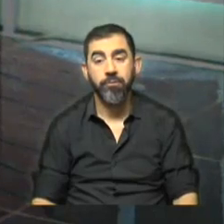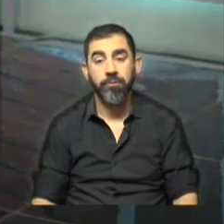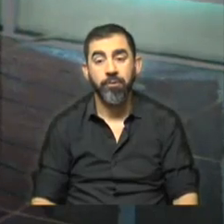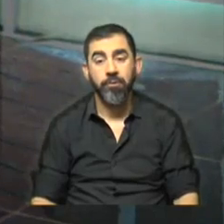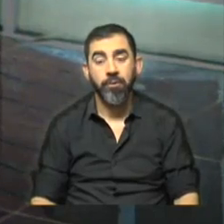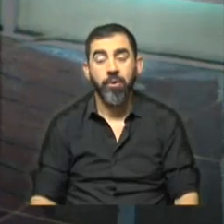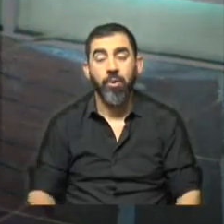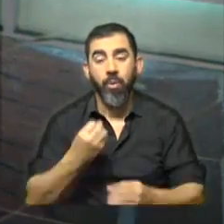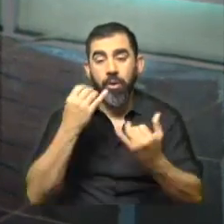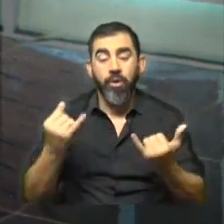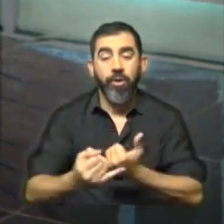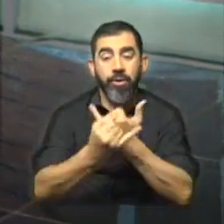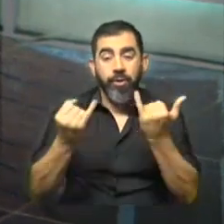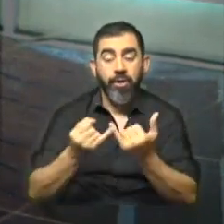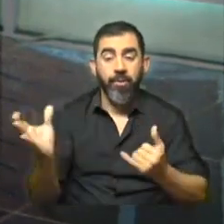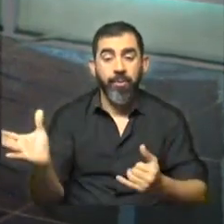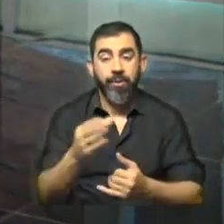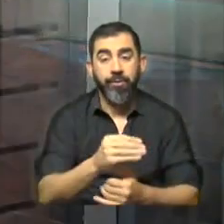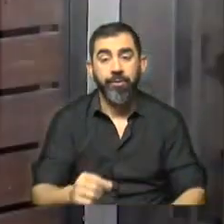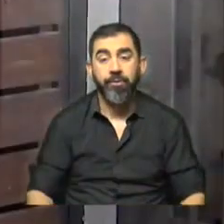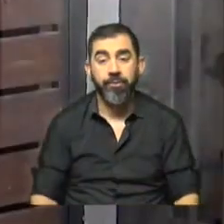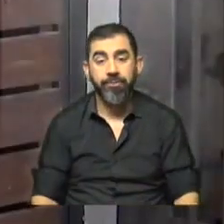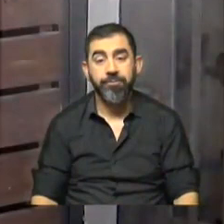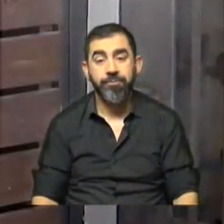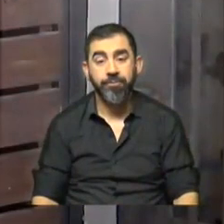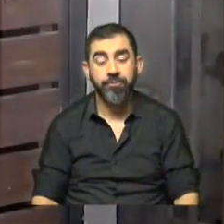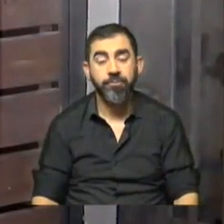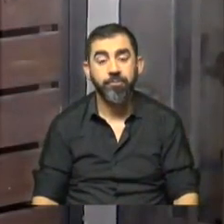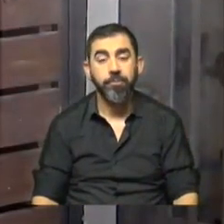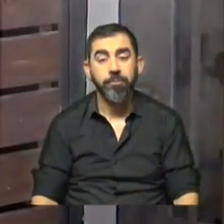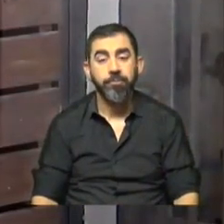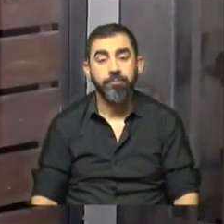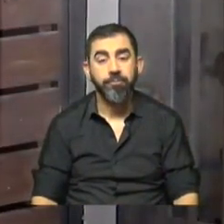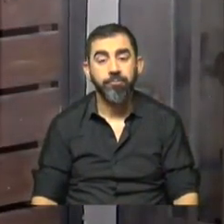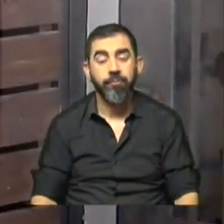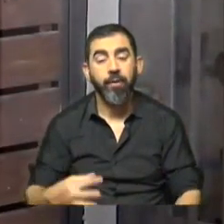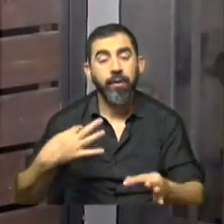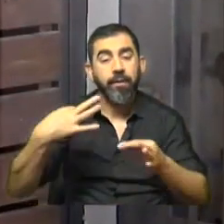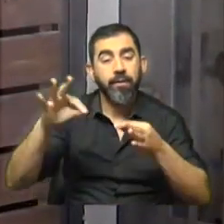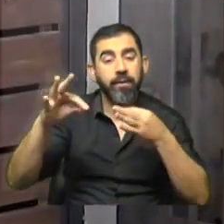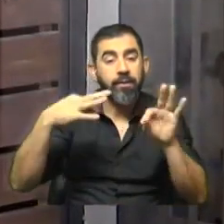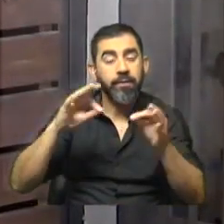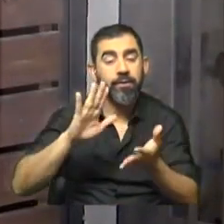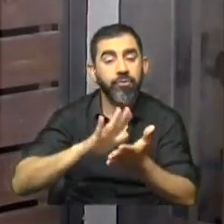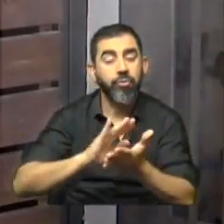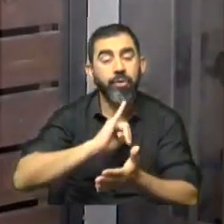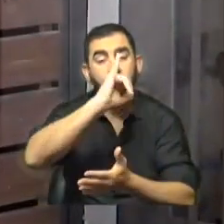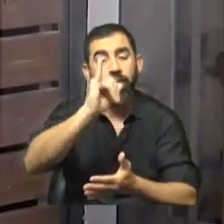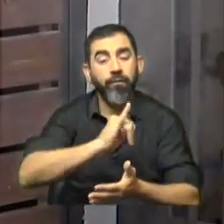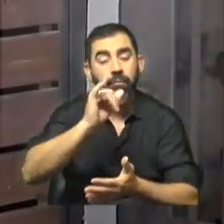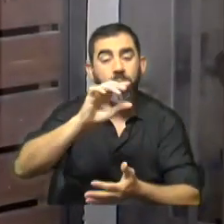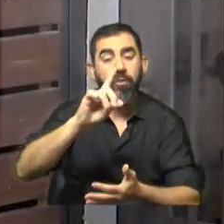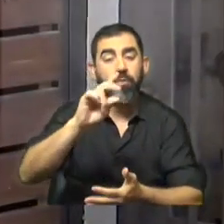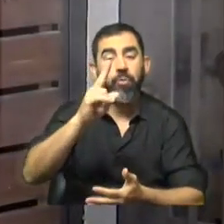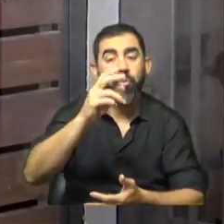Exactamente. Muy buenos días, Pilar. Un saludo también para José María y para todos allí en el estudio. Para conocer detalles de este informe del Instituto